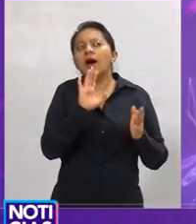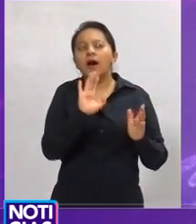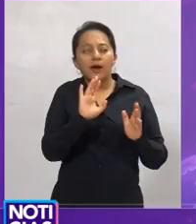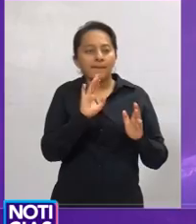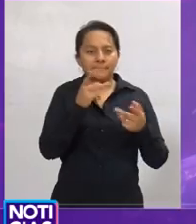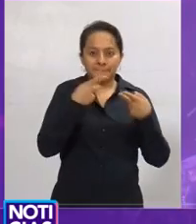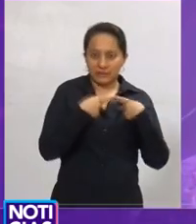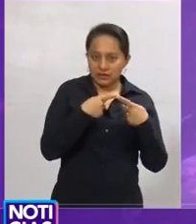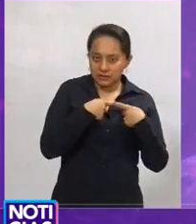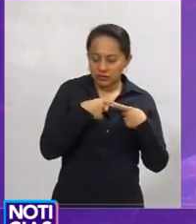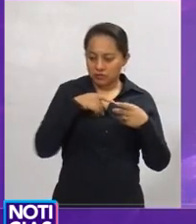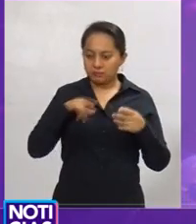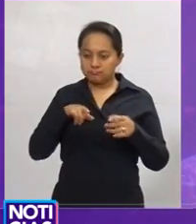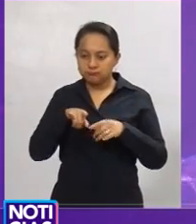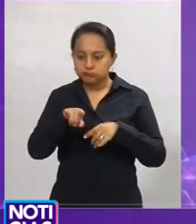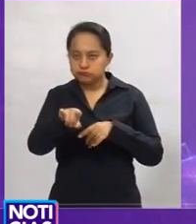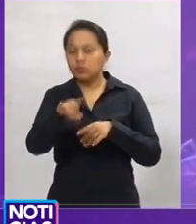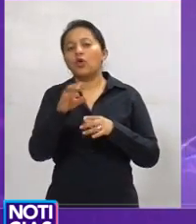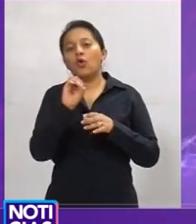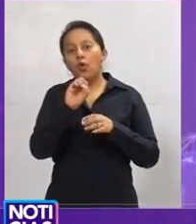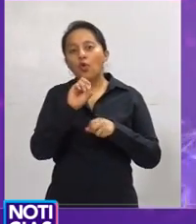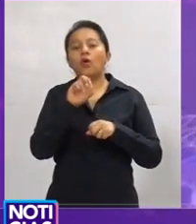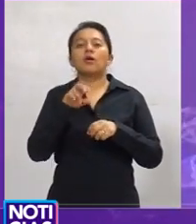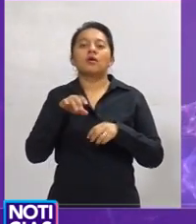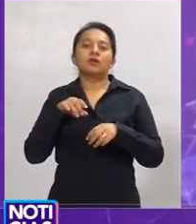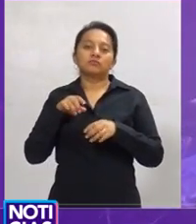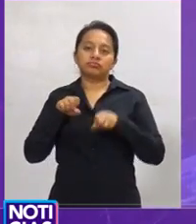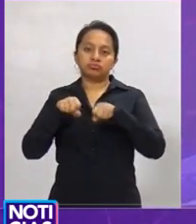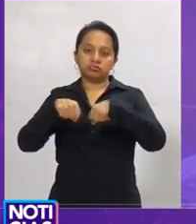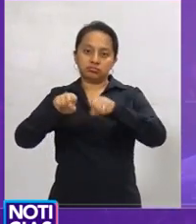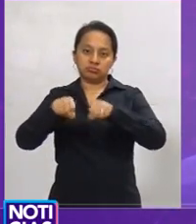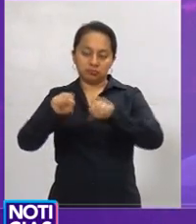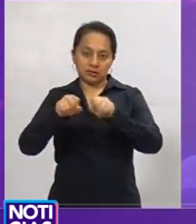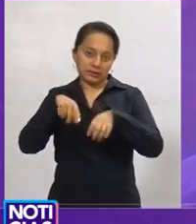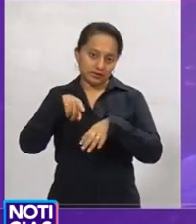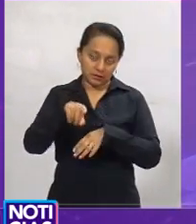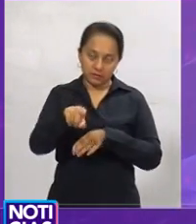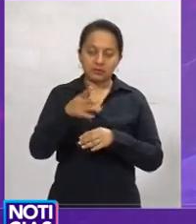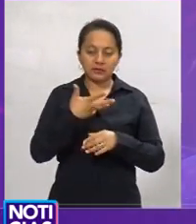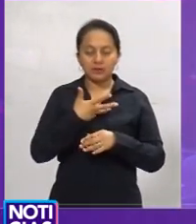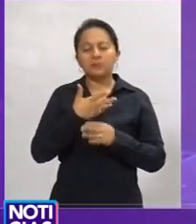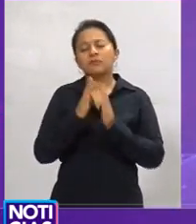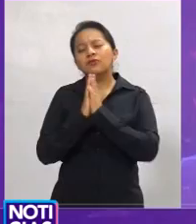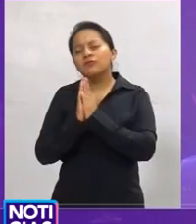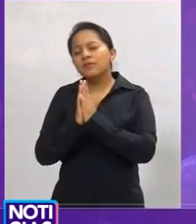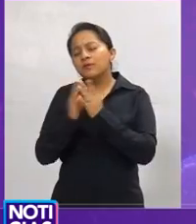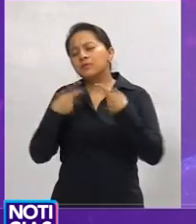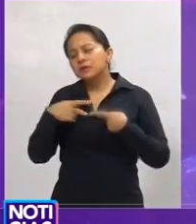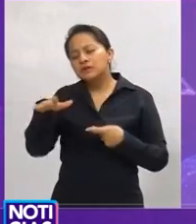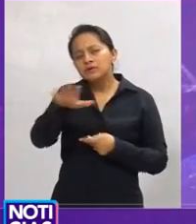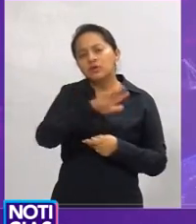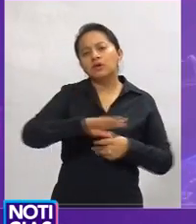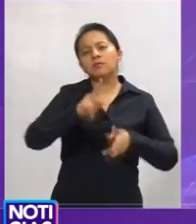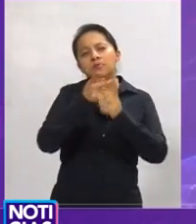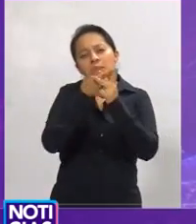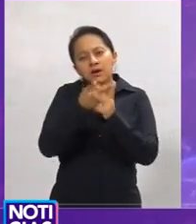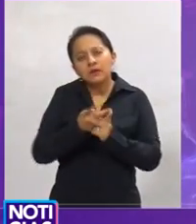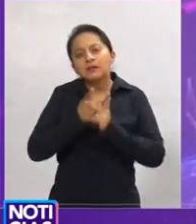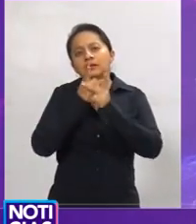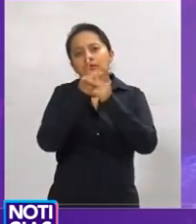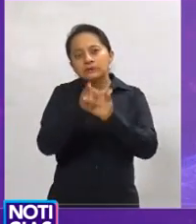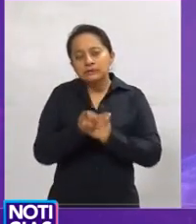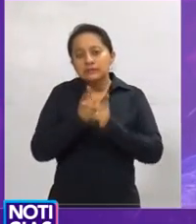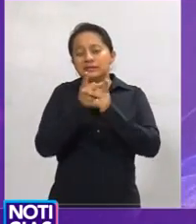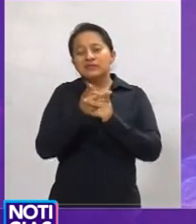sentido hizo un llamado a la paciencia de la ciudadanía y a su colaboración, pues son obras que si bien afectan a la larga traerán beneficios.